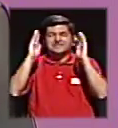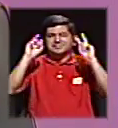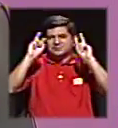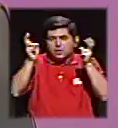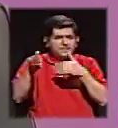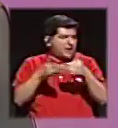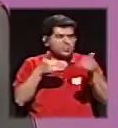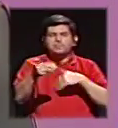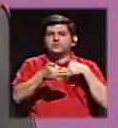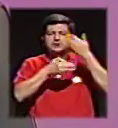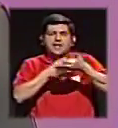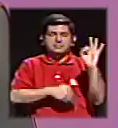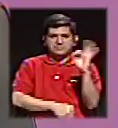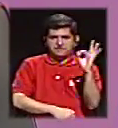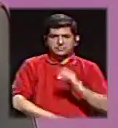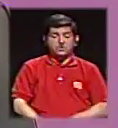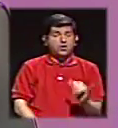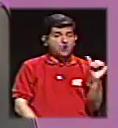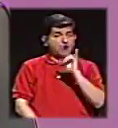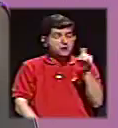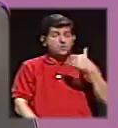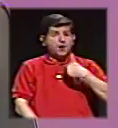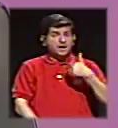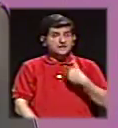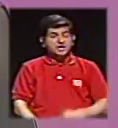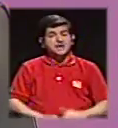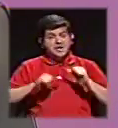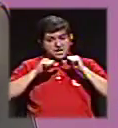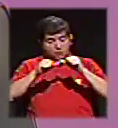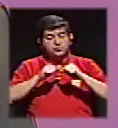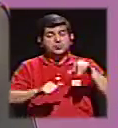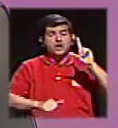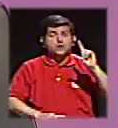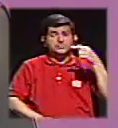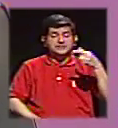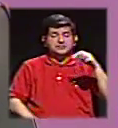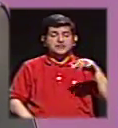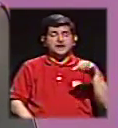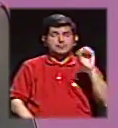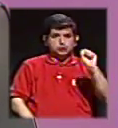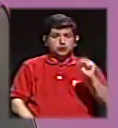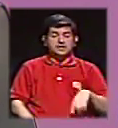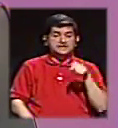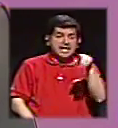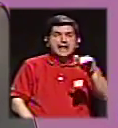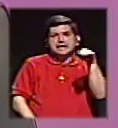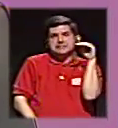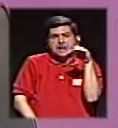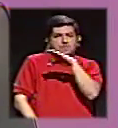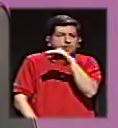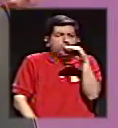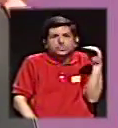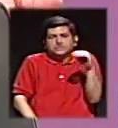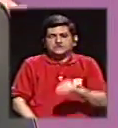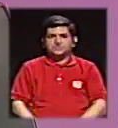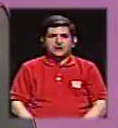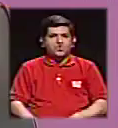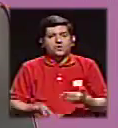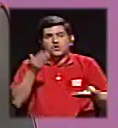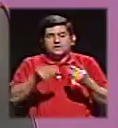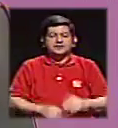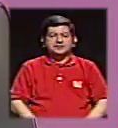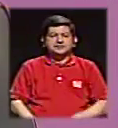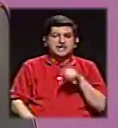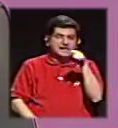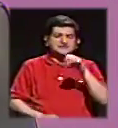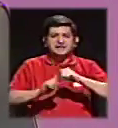sea lo que pase, después de febrero igual tendrá que cargar Luis Guillermo Solís desde Zapote, si llega, o desde la sombra,